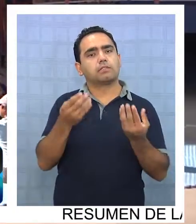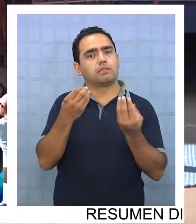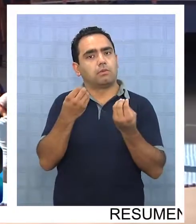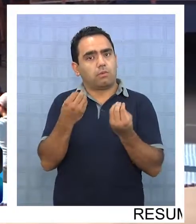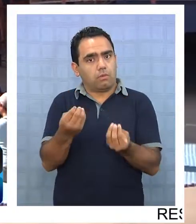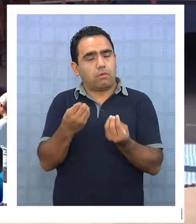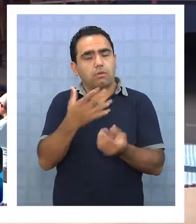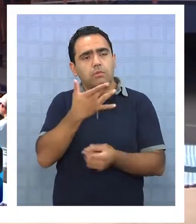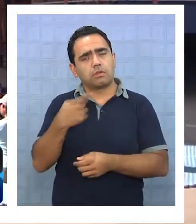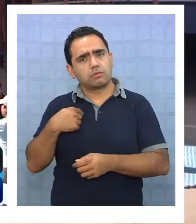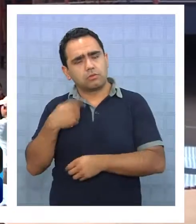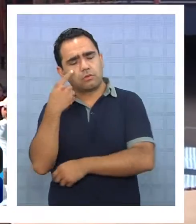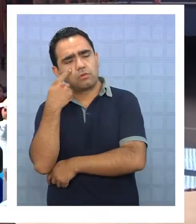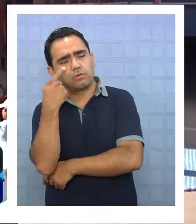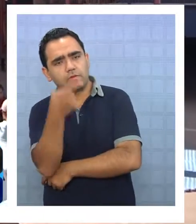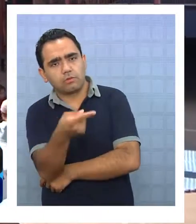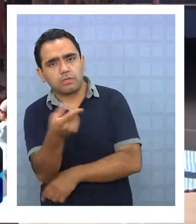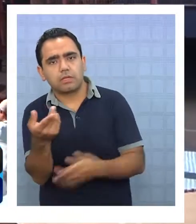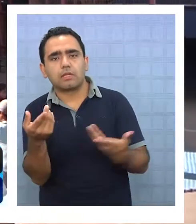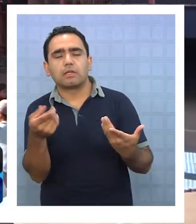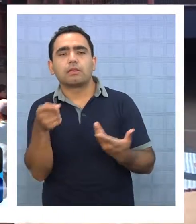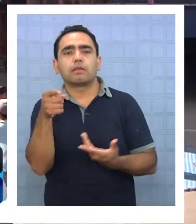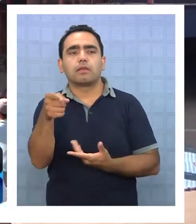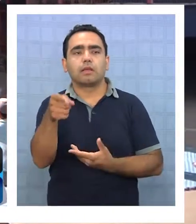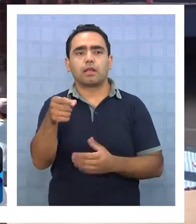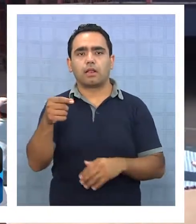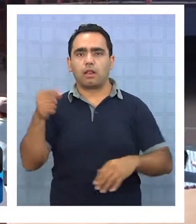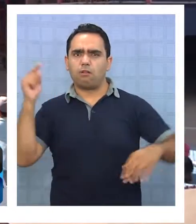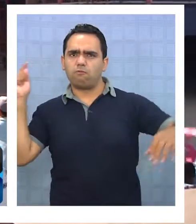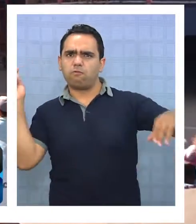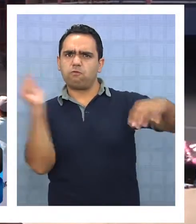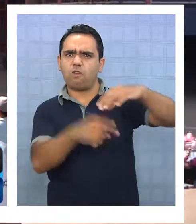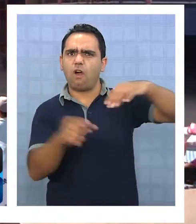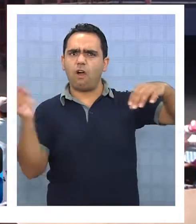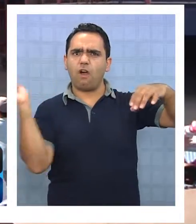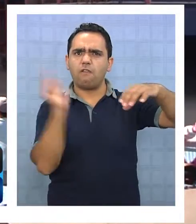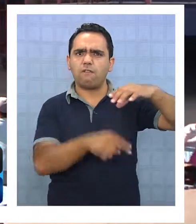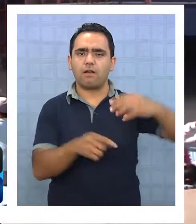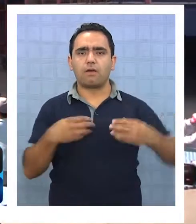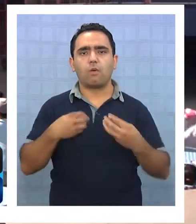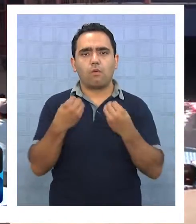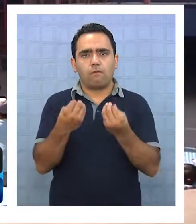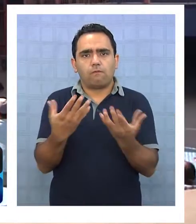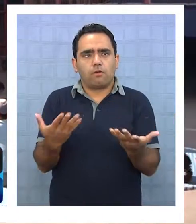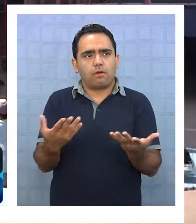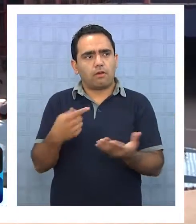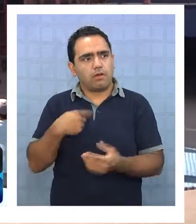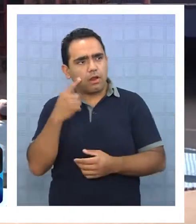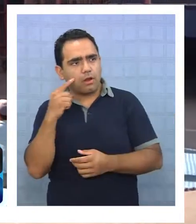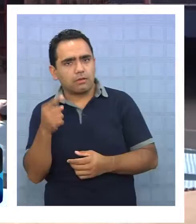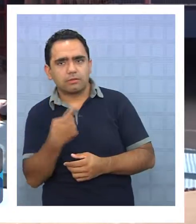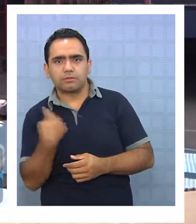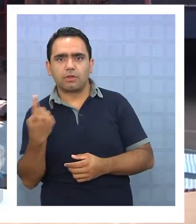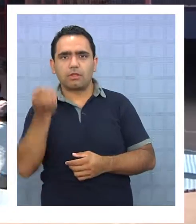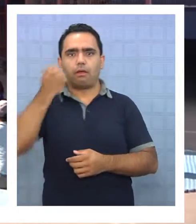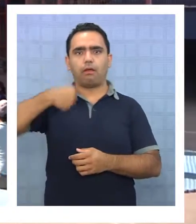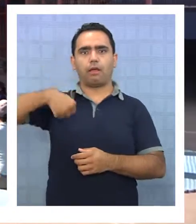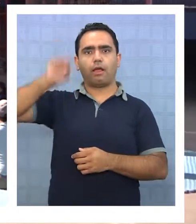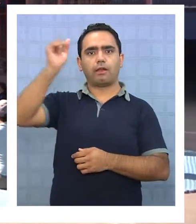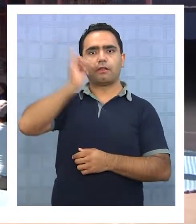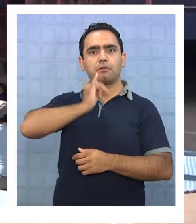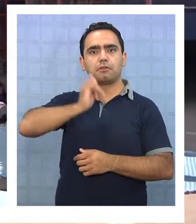emblemática porque él salió goleador en ese tiempo en Esportiva Italiana, obviamente salimos campeón infantil de Iquique,